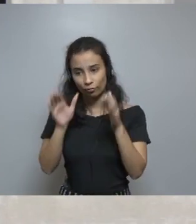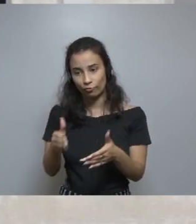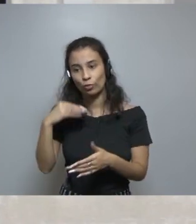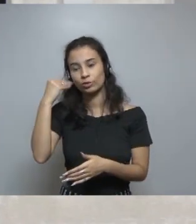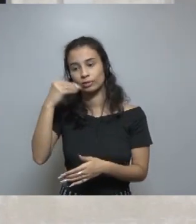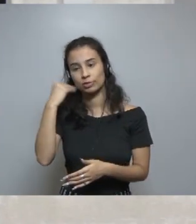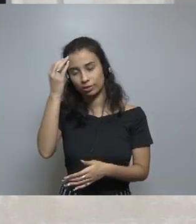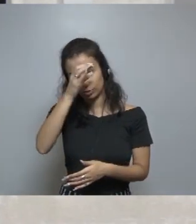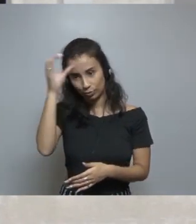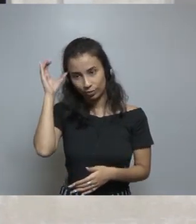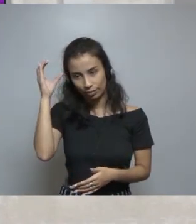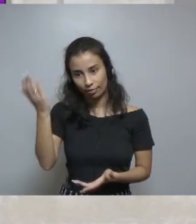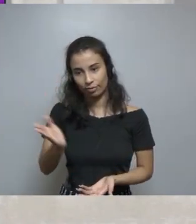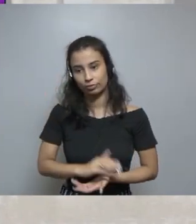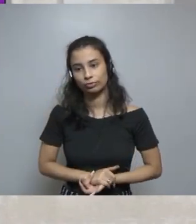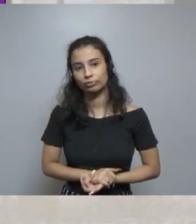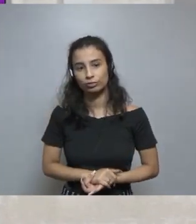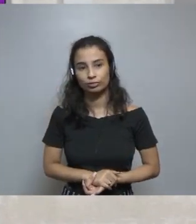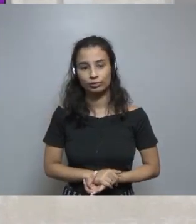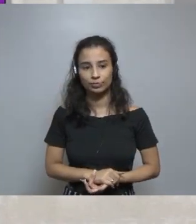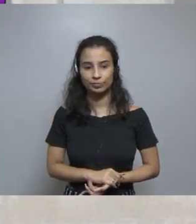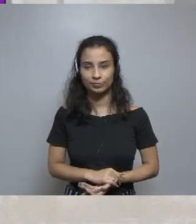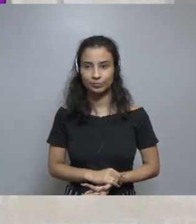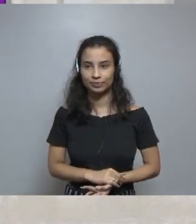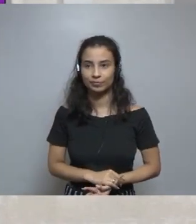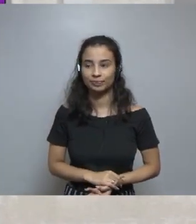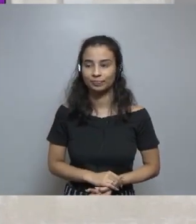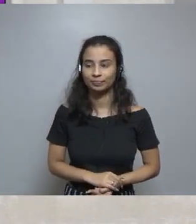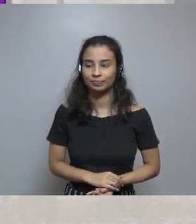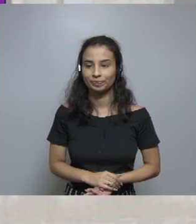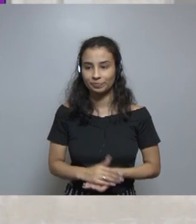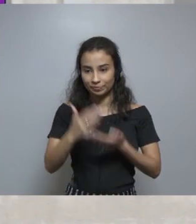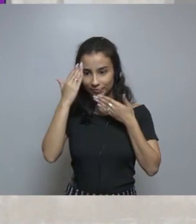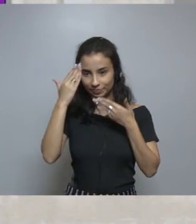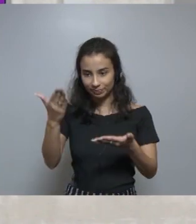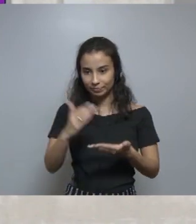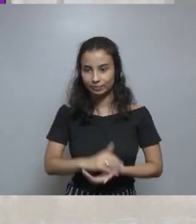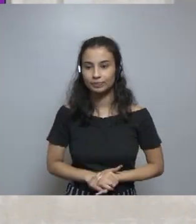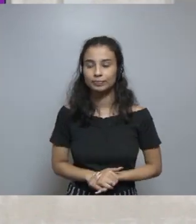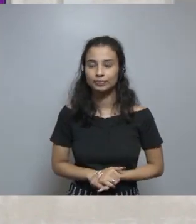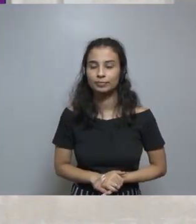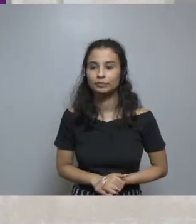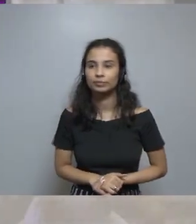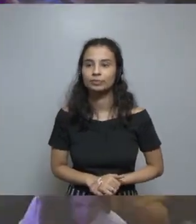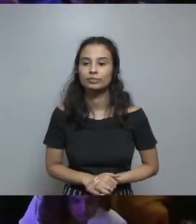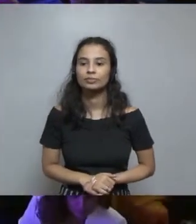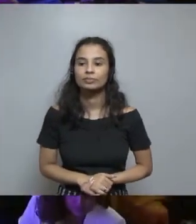realmente nos enfocamos en esta experiencia del cliente. Muchas gracias por su atención.